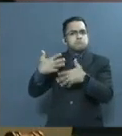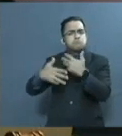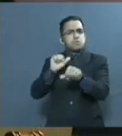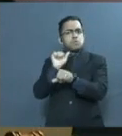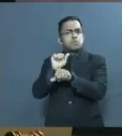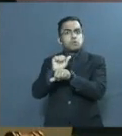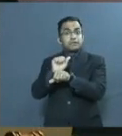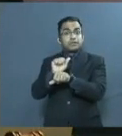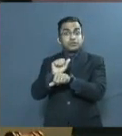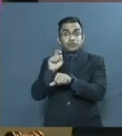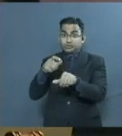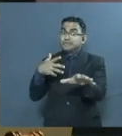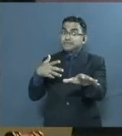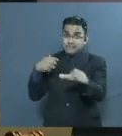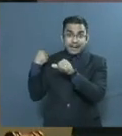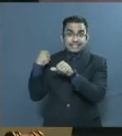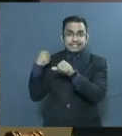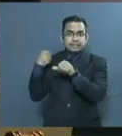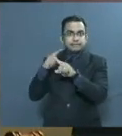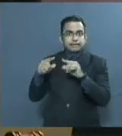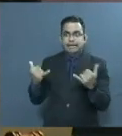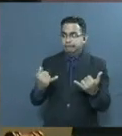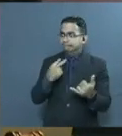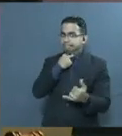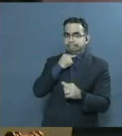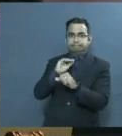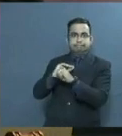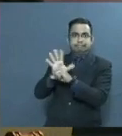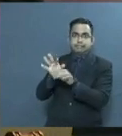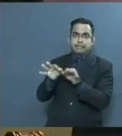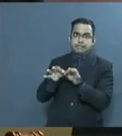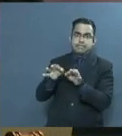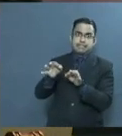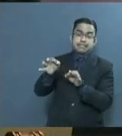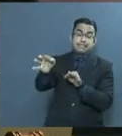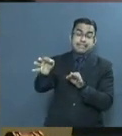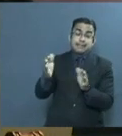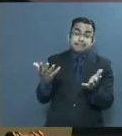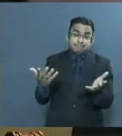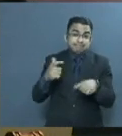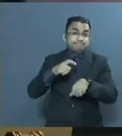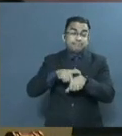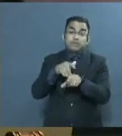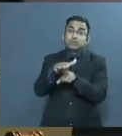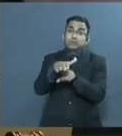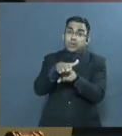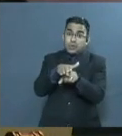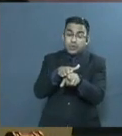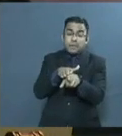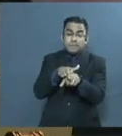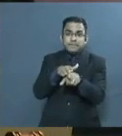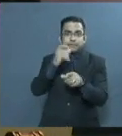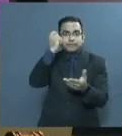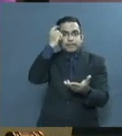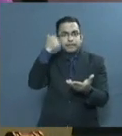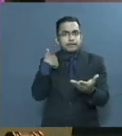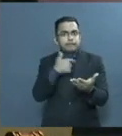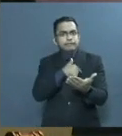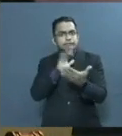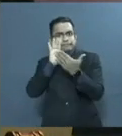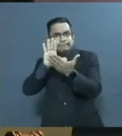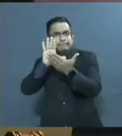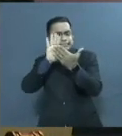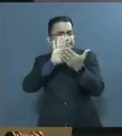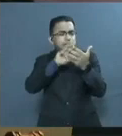meses, incluso en semanas. Nadie puede sorprenderse de que hayamos enfrentado grandes